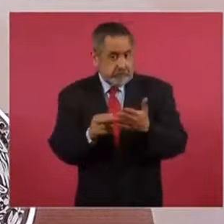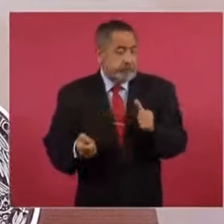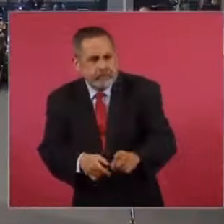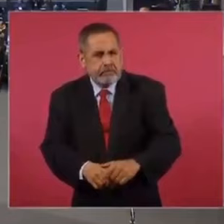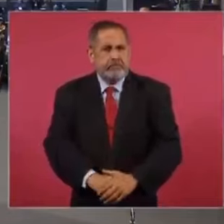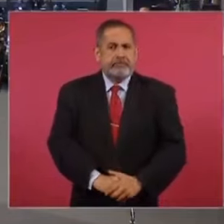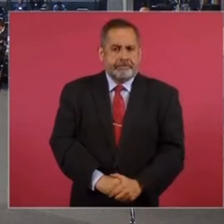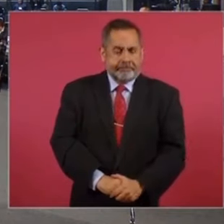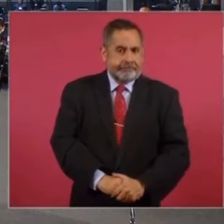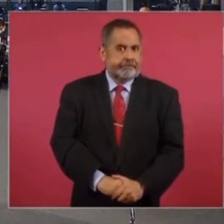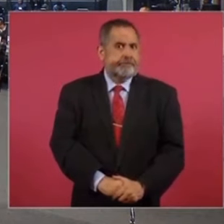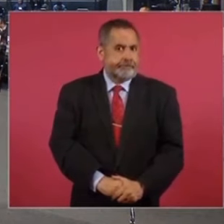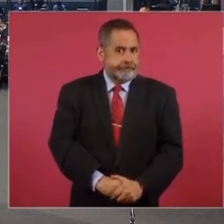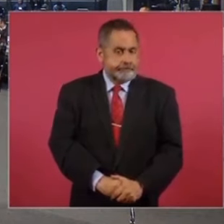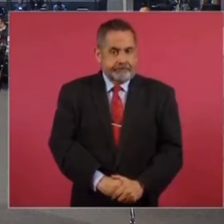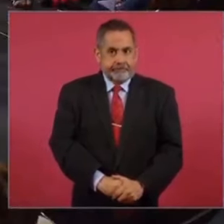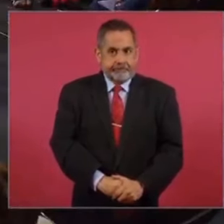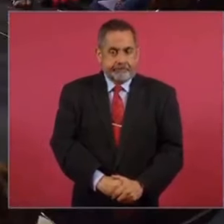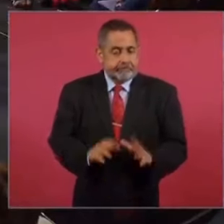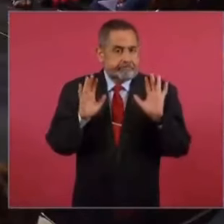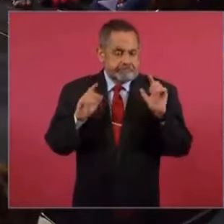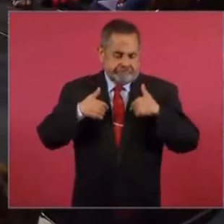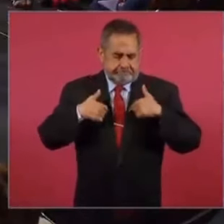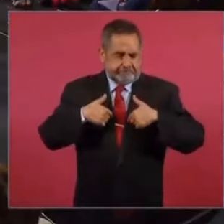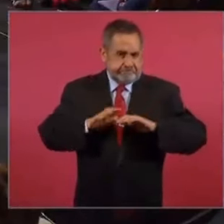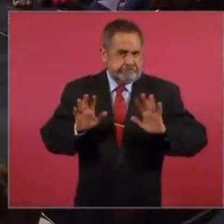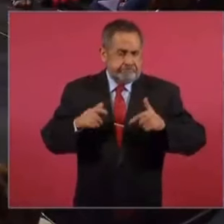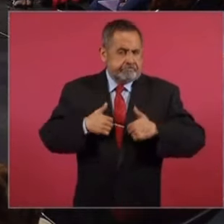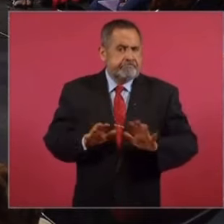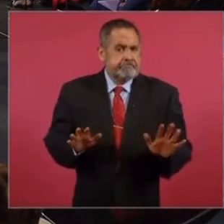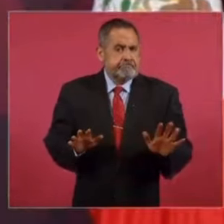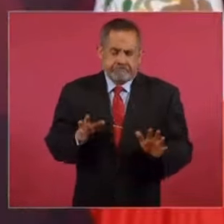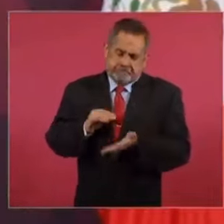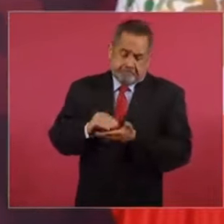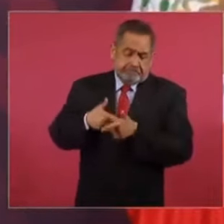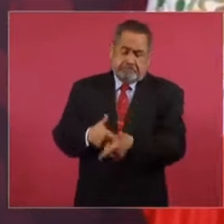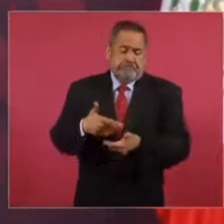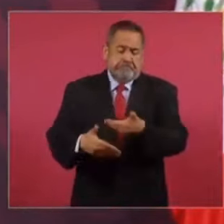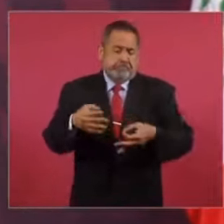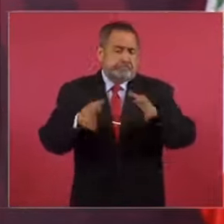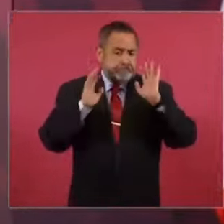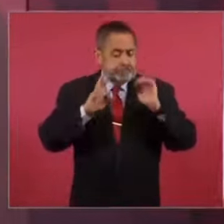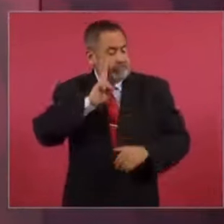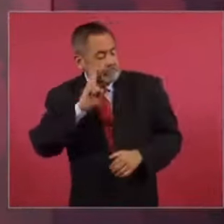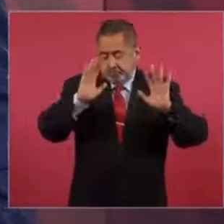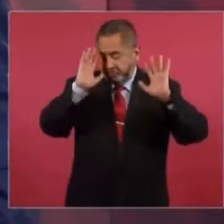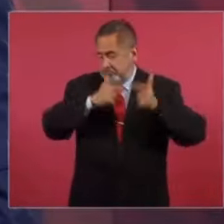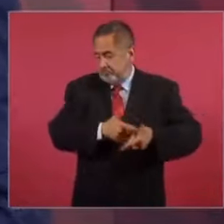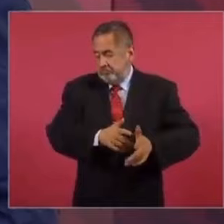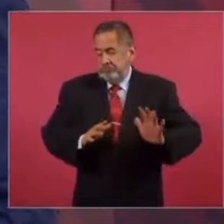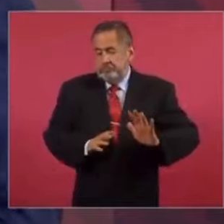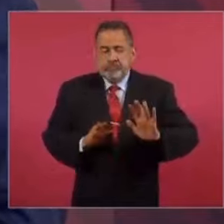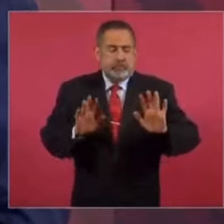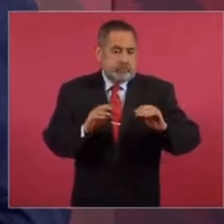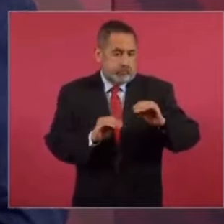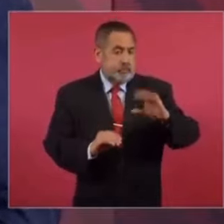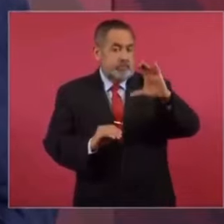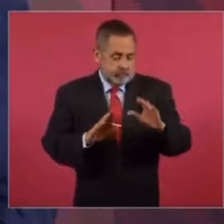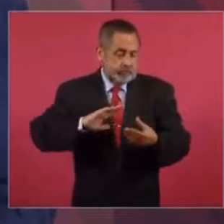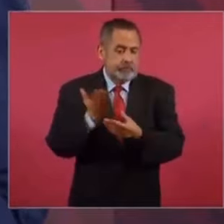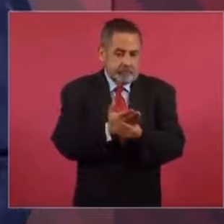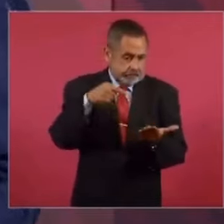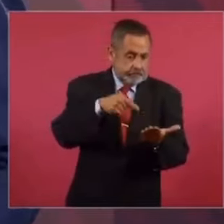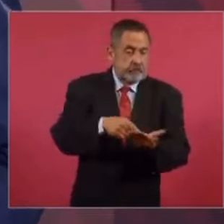autorizar el Poder Judicial. No, ya nosotros continuamos dándole seguimiento al juicio sobre la base del